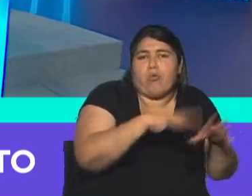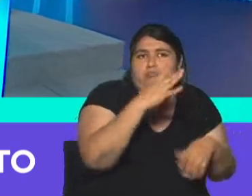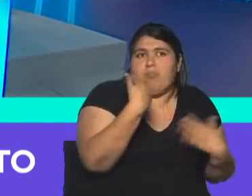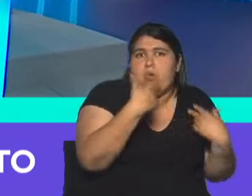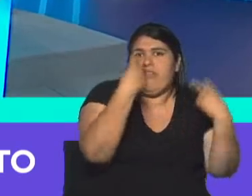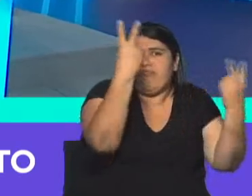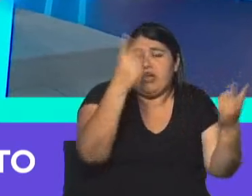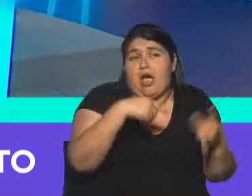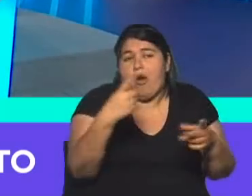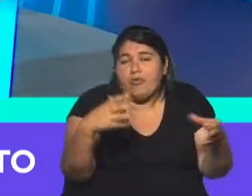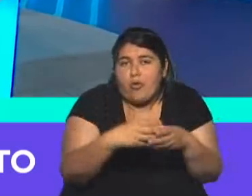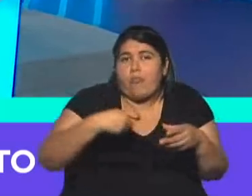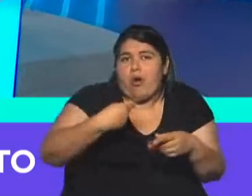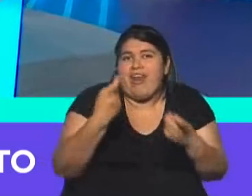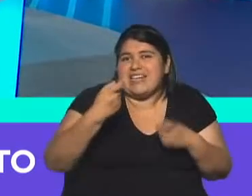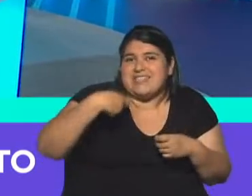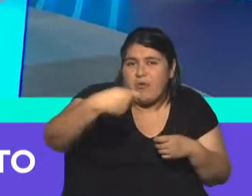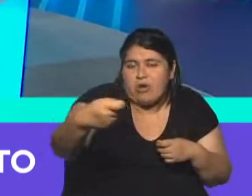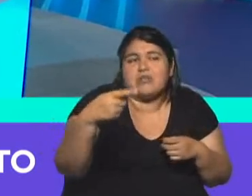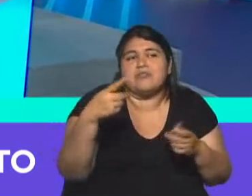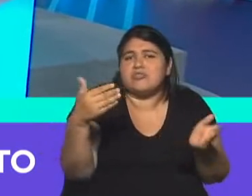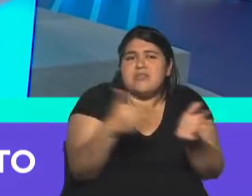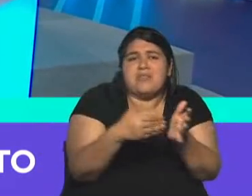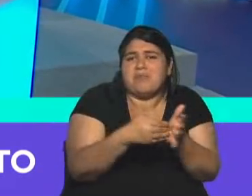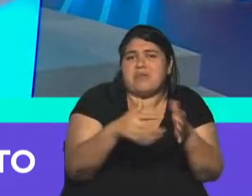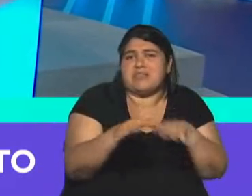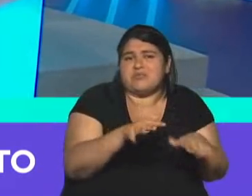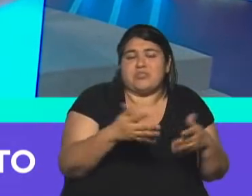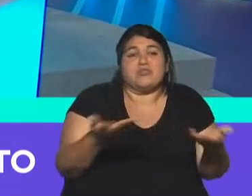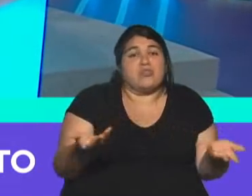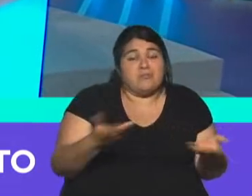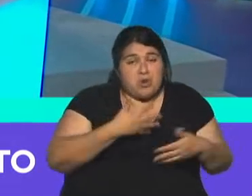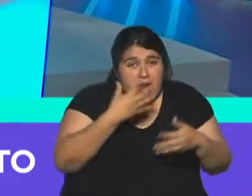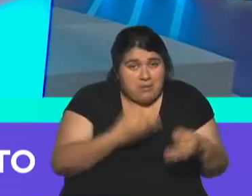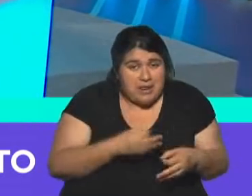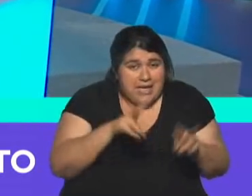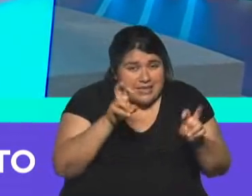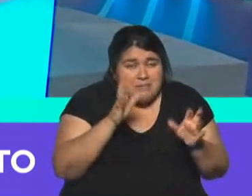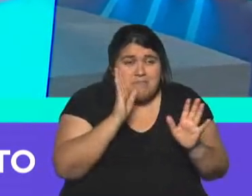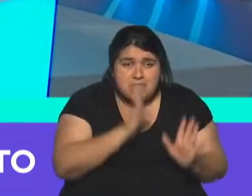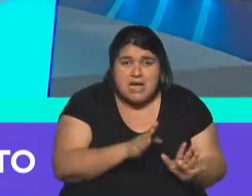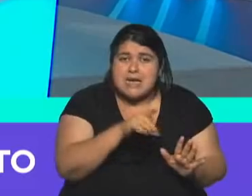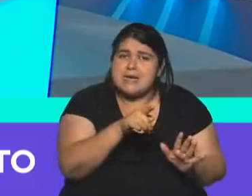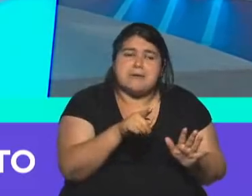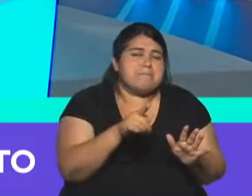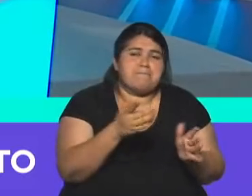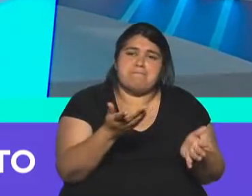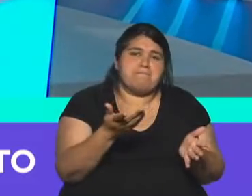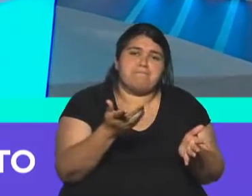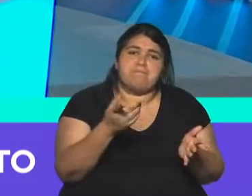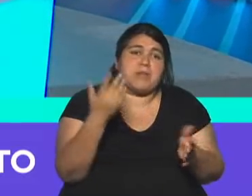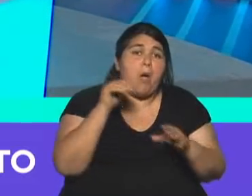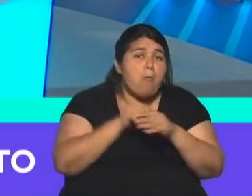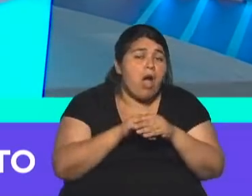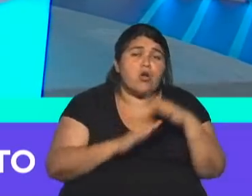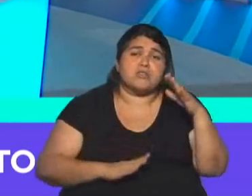puede hacer con una cuota también. hacer y tiene un crédito en el exterior, lo que sea. Pero el tema es esa franja. Y para esa franja, el Banco Central,